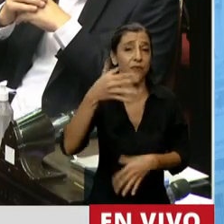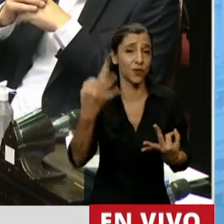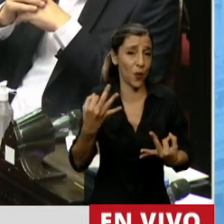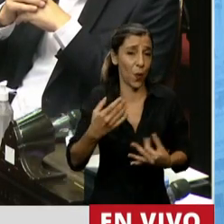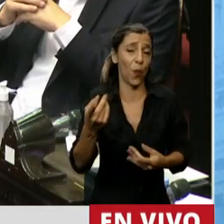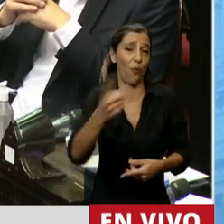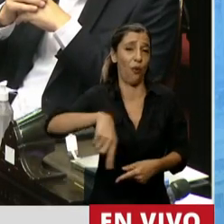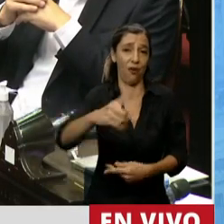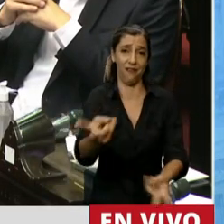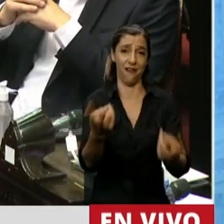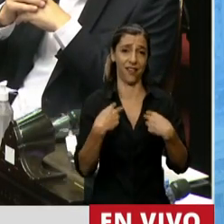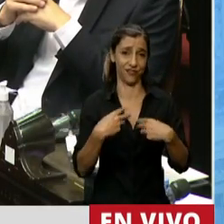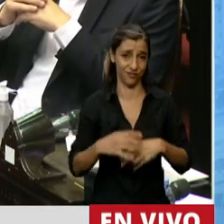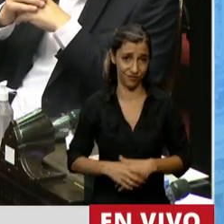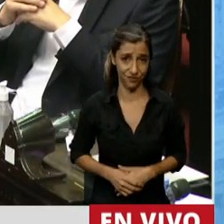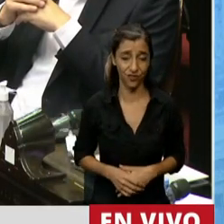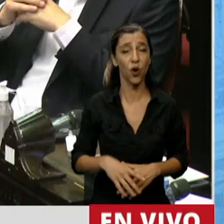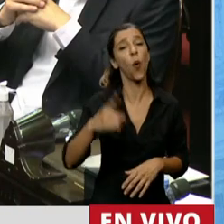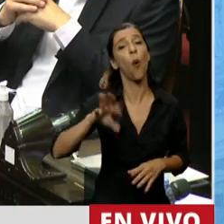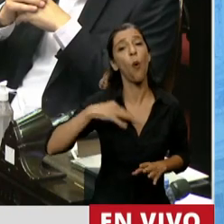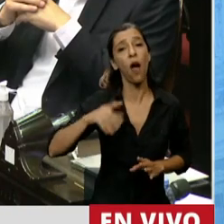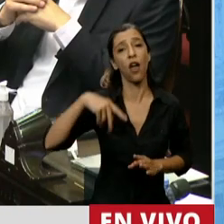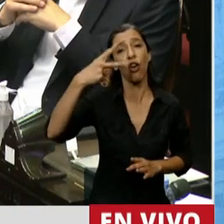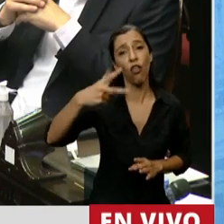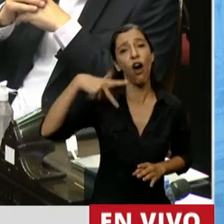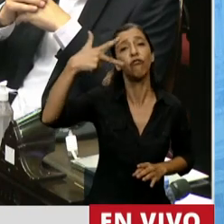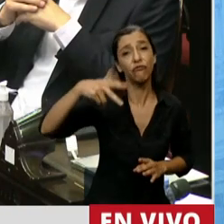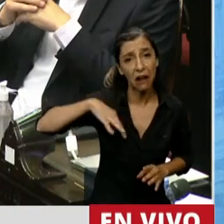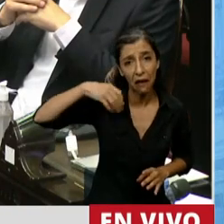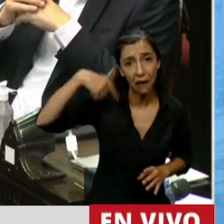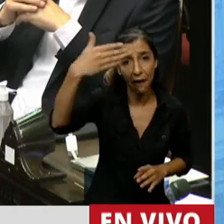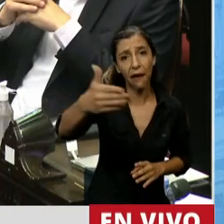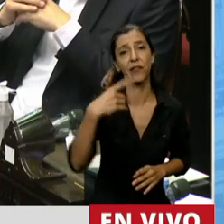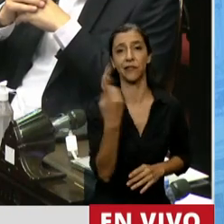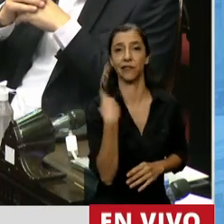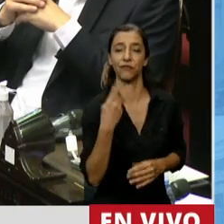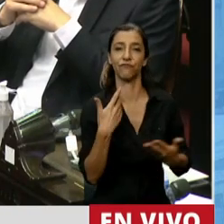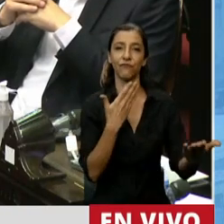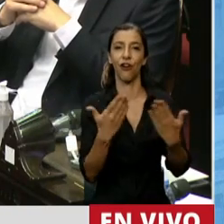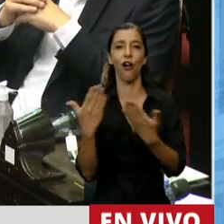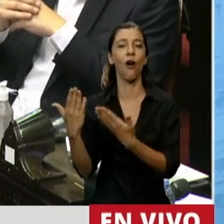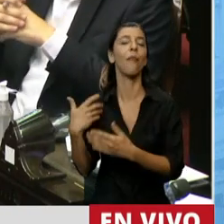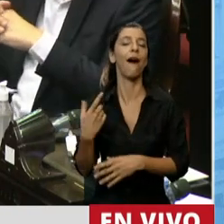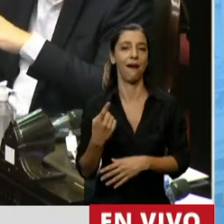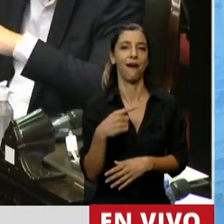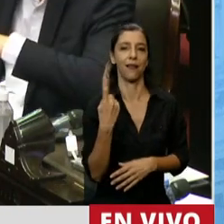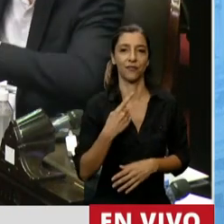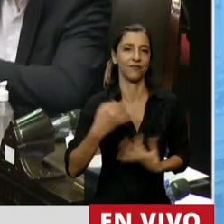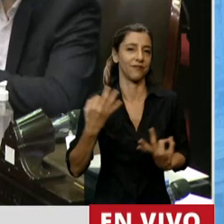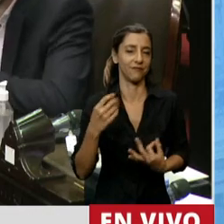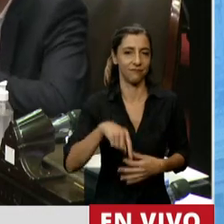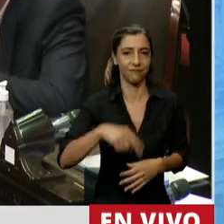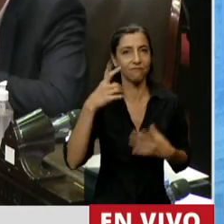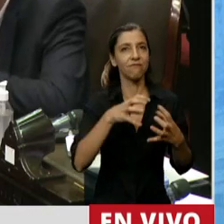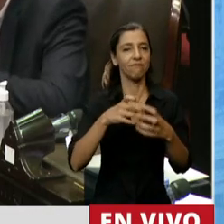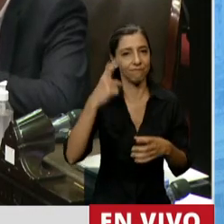Cuando dentro de un año, dos, tres años, vayamos comparando, nos vamos a acordar de esta sesión